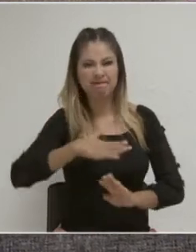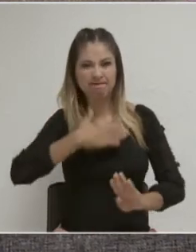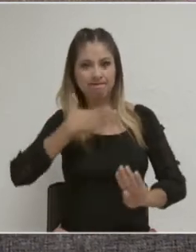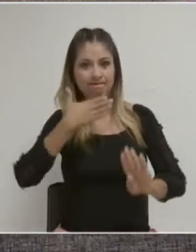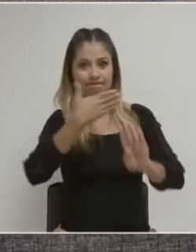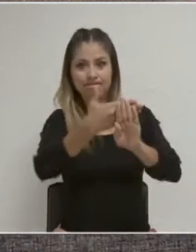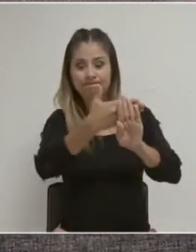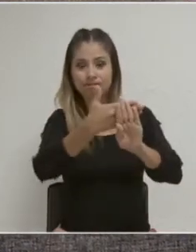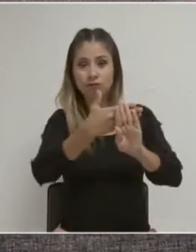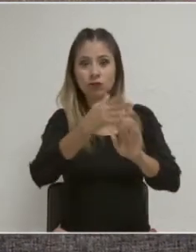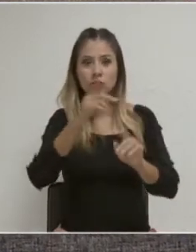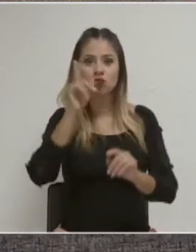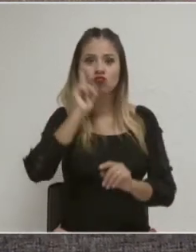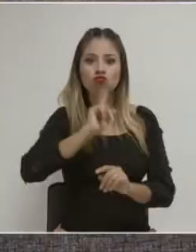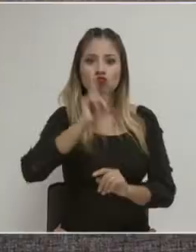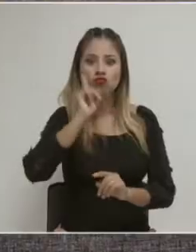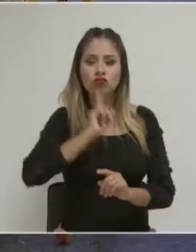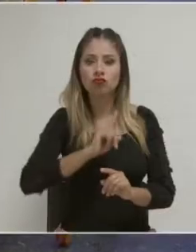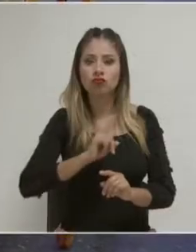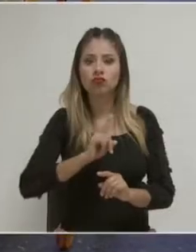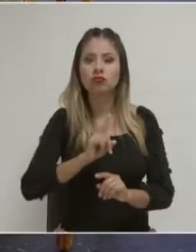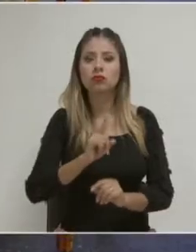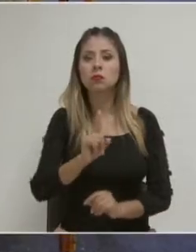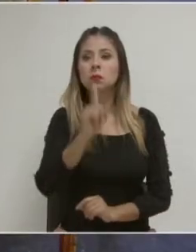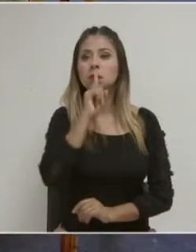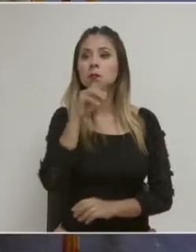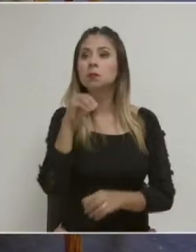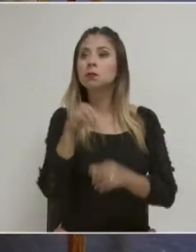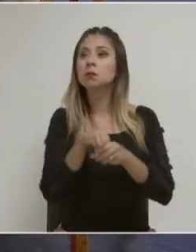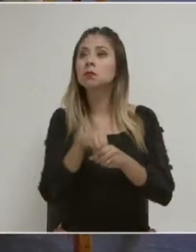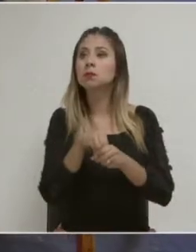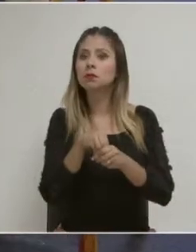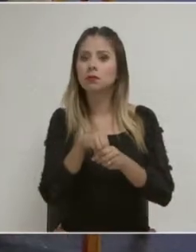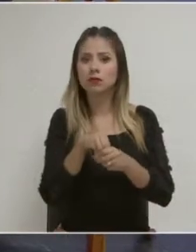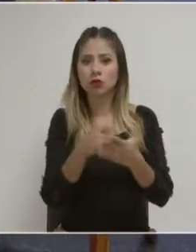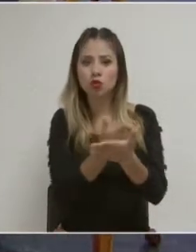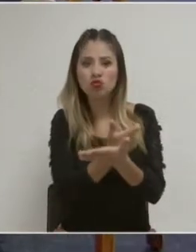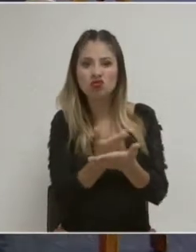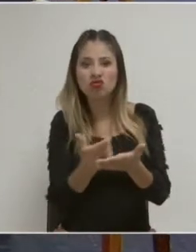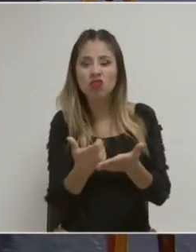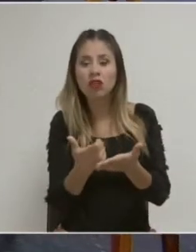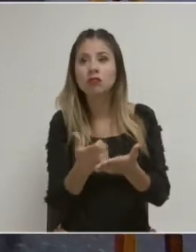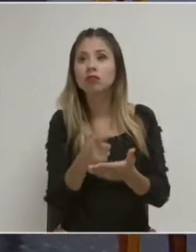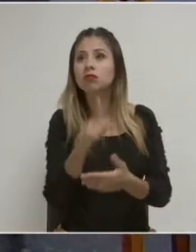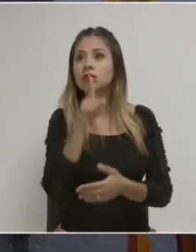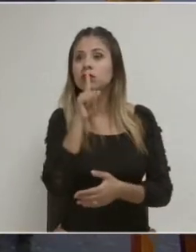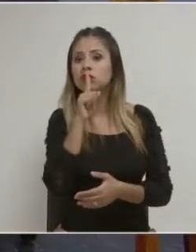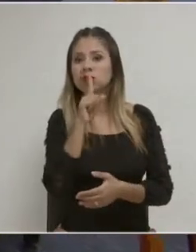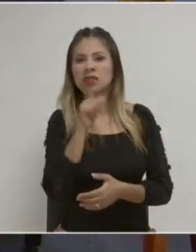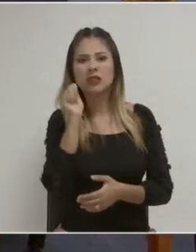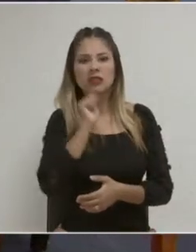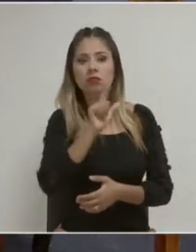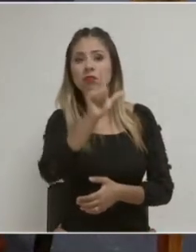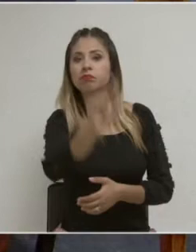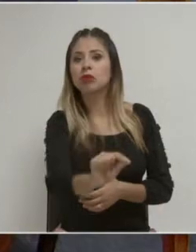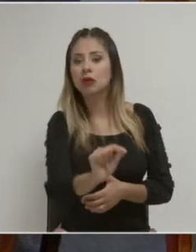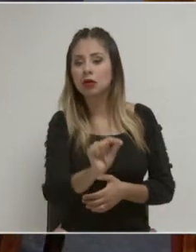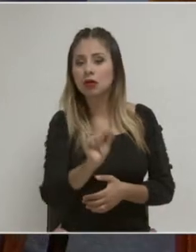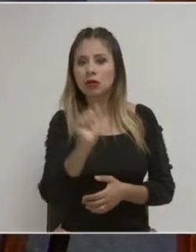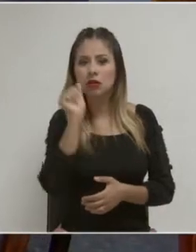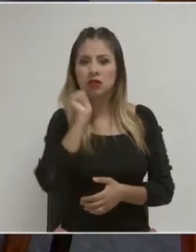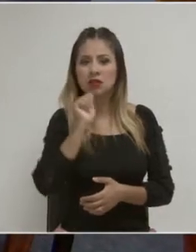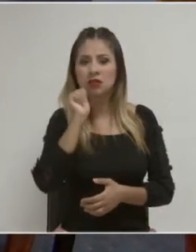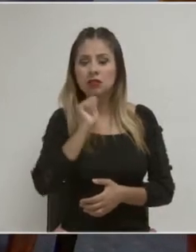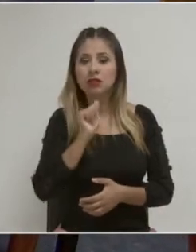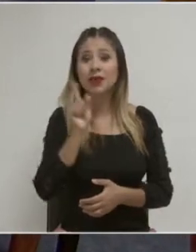Sistemáticamente le escondía información, no le pagaban sus dietas, la minimizaban, la ignoraban en las